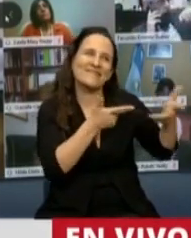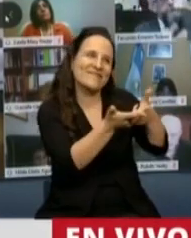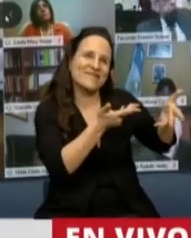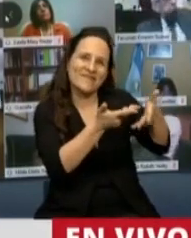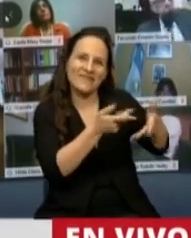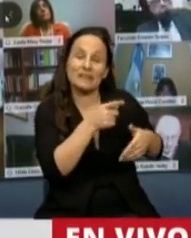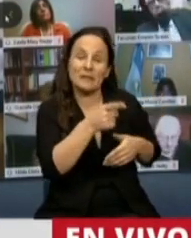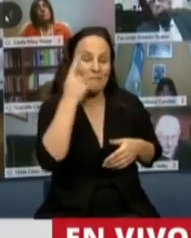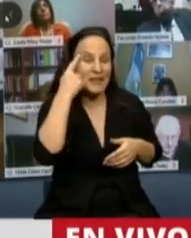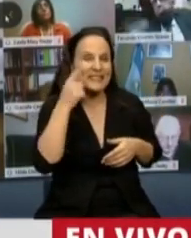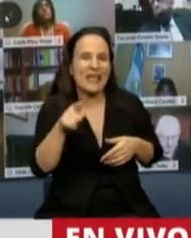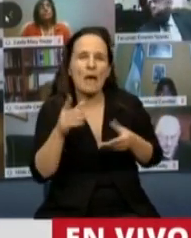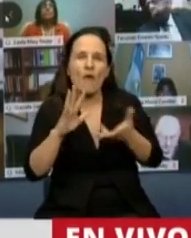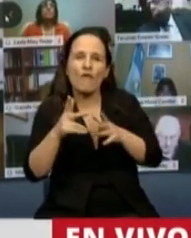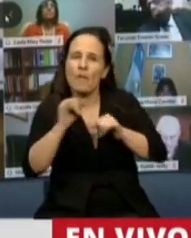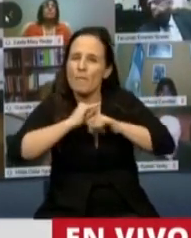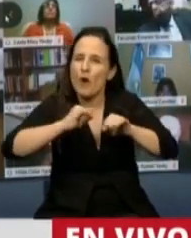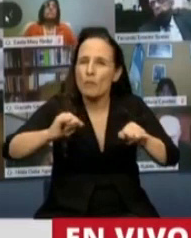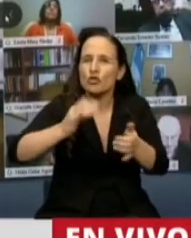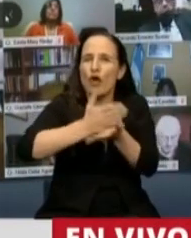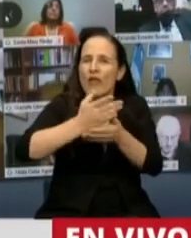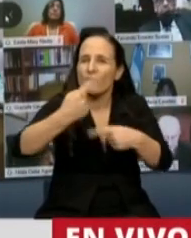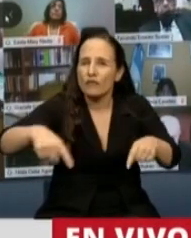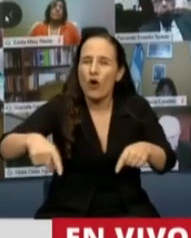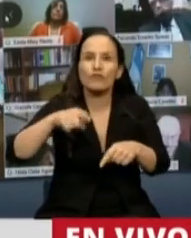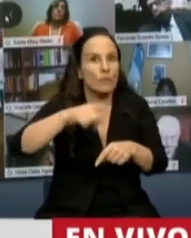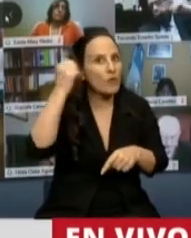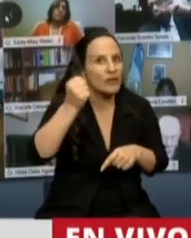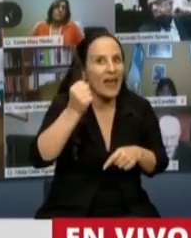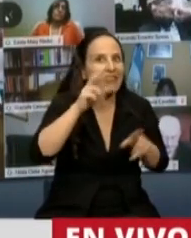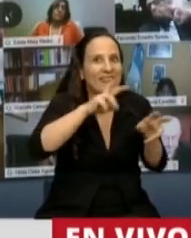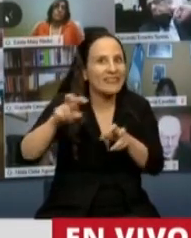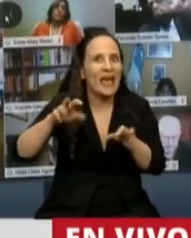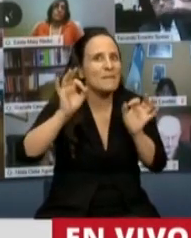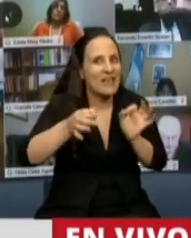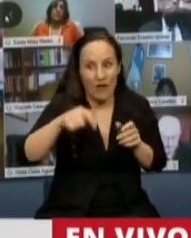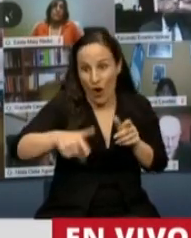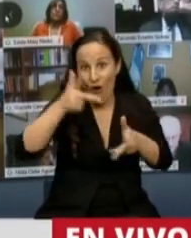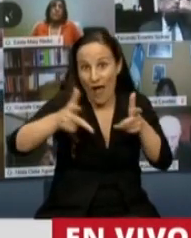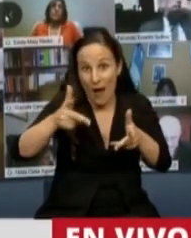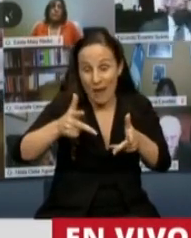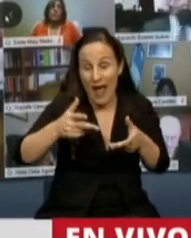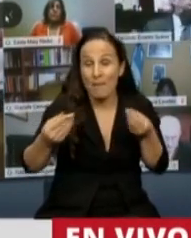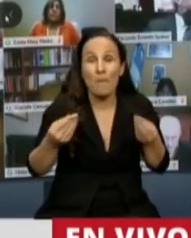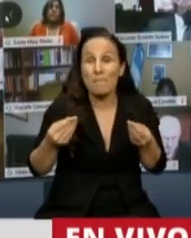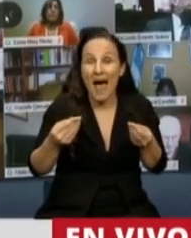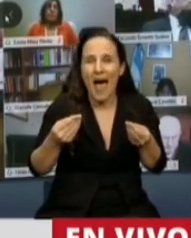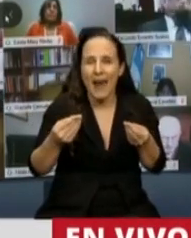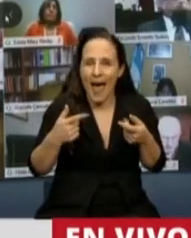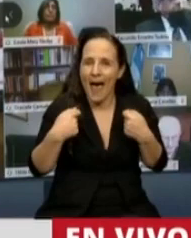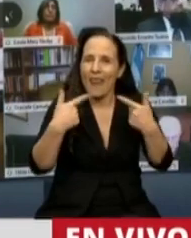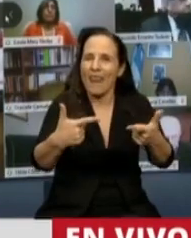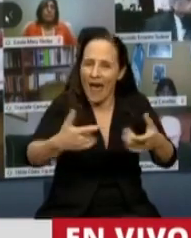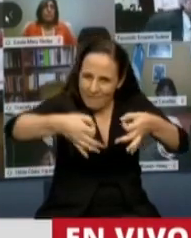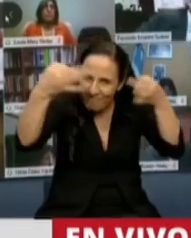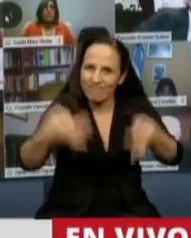cuenta a la hora de la prevención y de la promoción de todos estos temas tan sensibles que estamos hablando y de poder llegar verdaderamente y